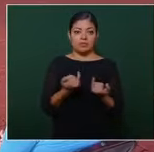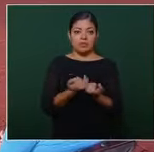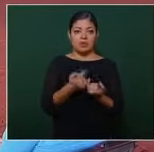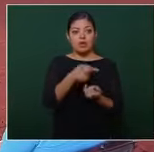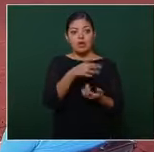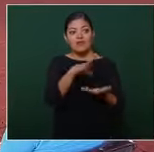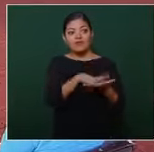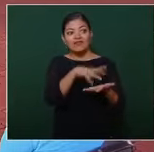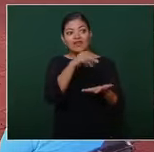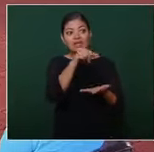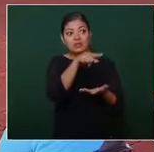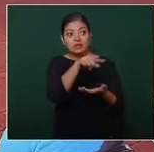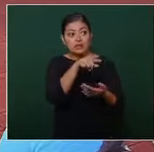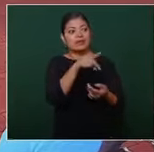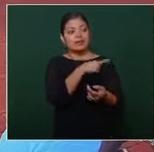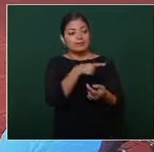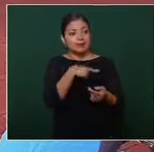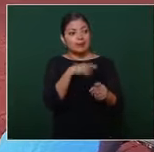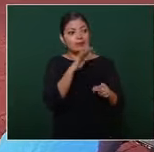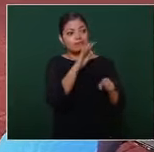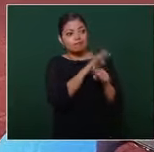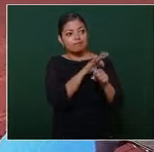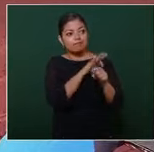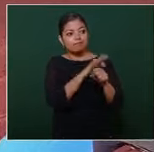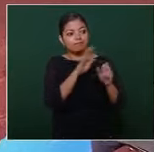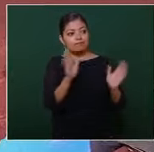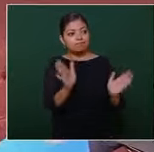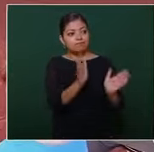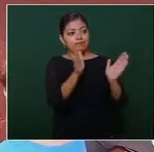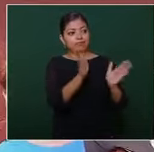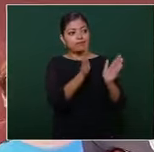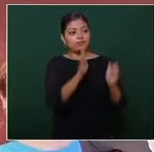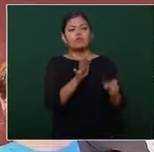fertilizantes del plan que tenemos